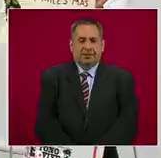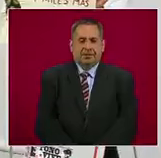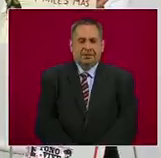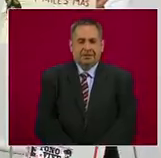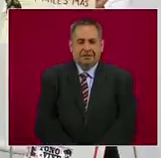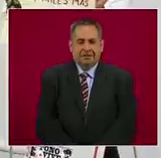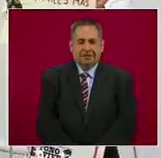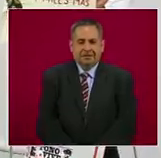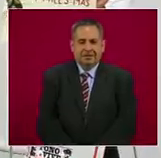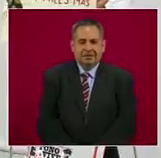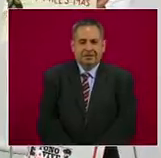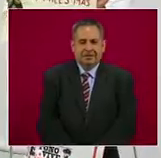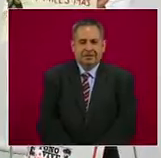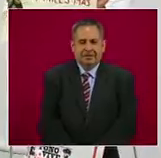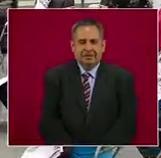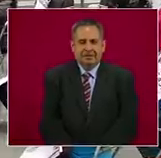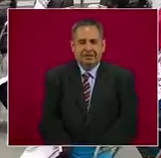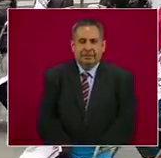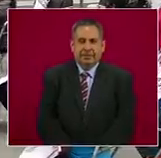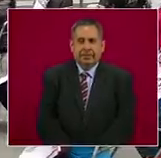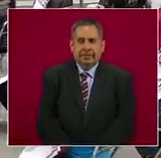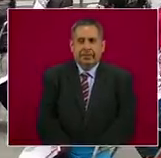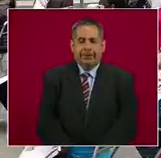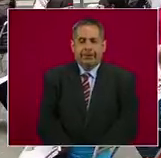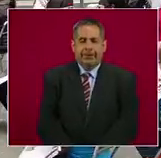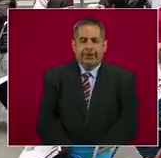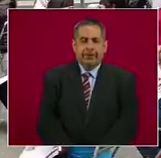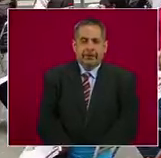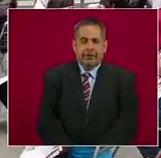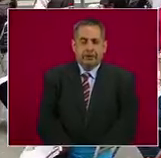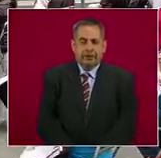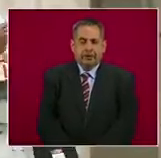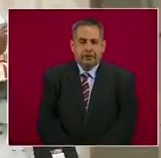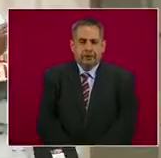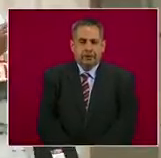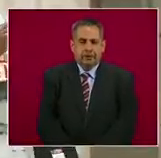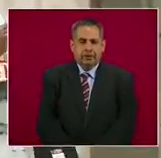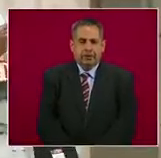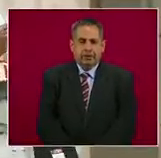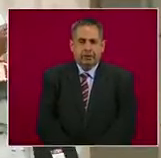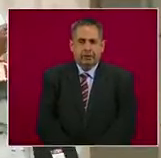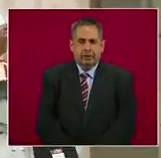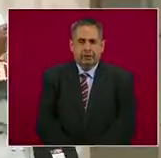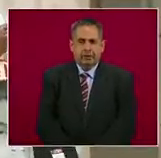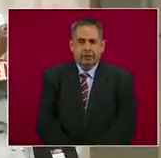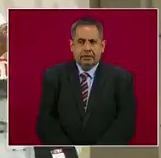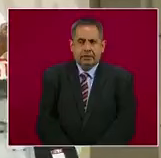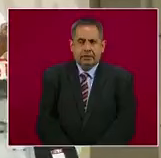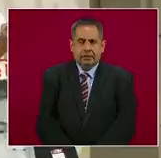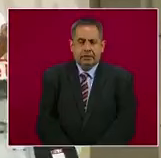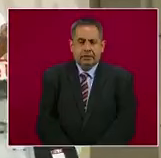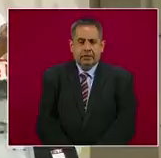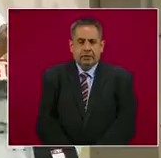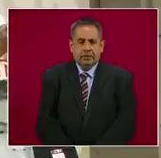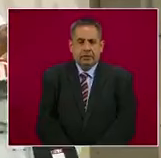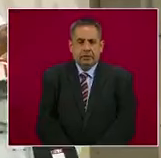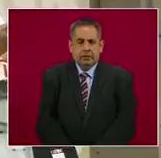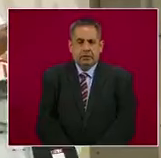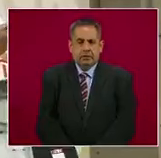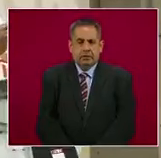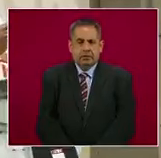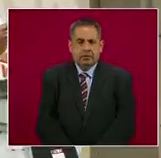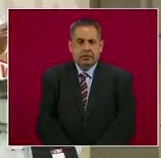para que cuando los vea se acuerde que aún en nuestra casa y cuando llegue a la suya se acuerde que nos faltan nuestros 43